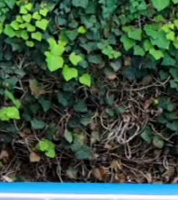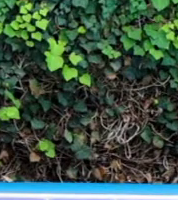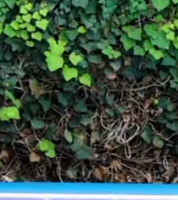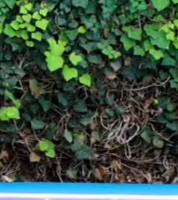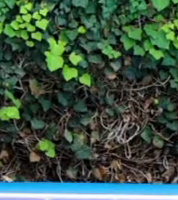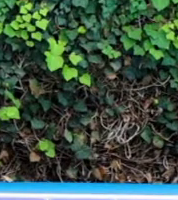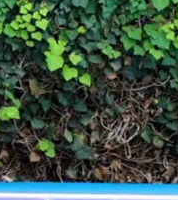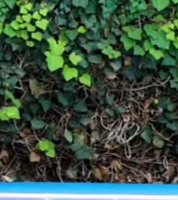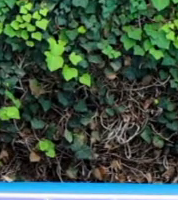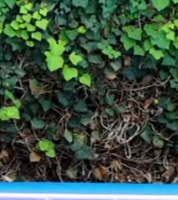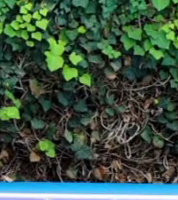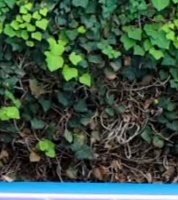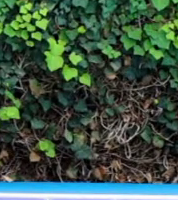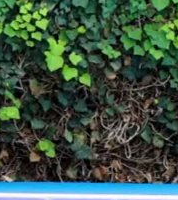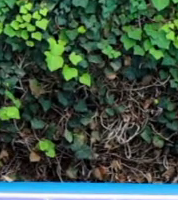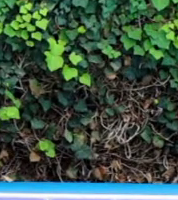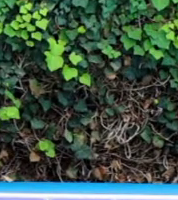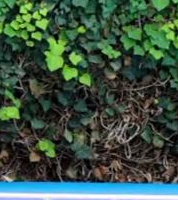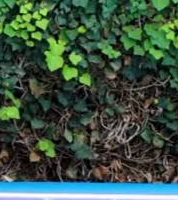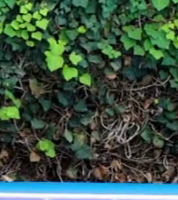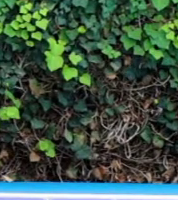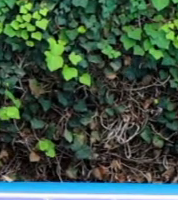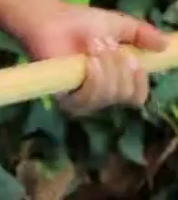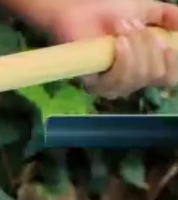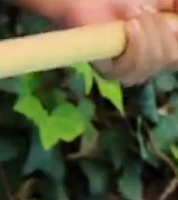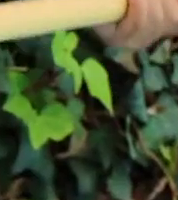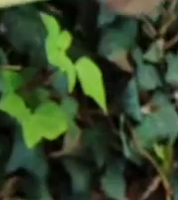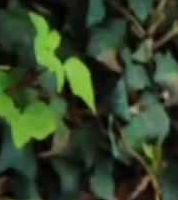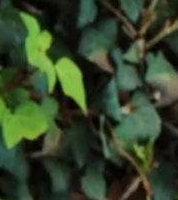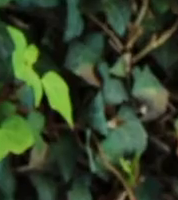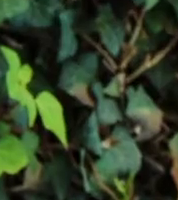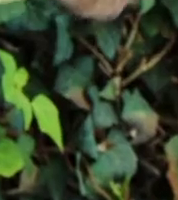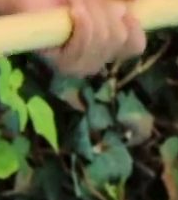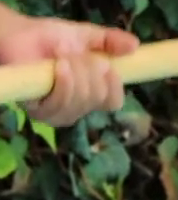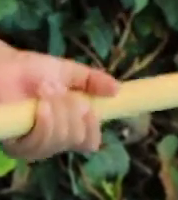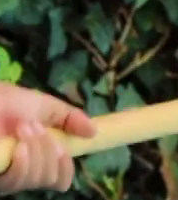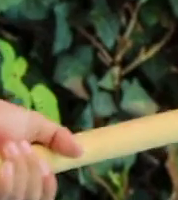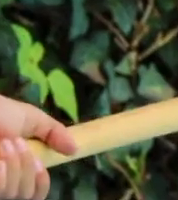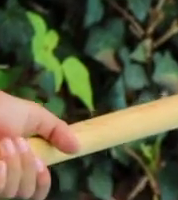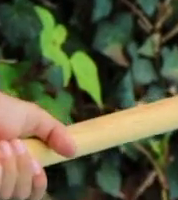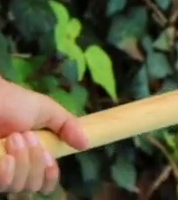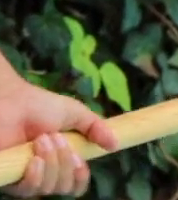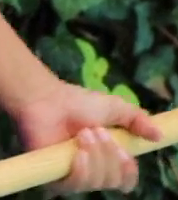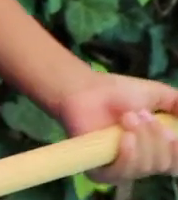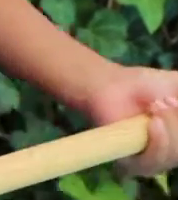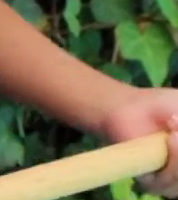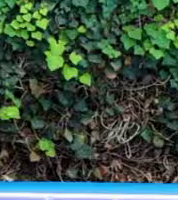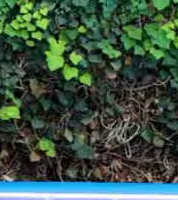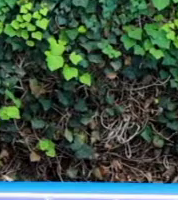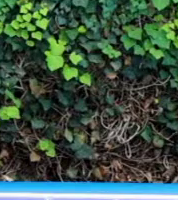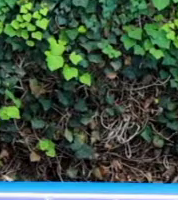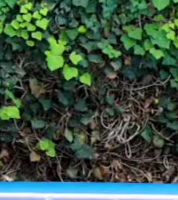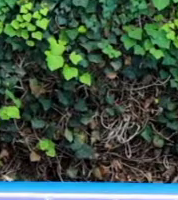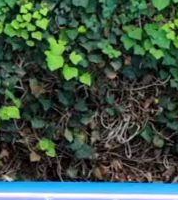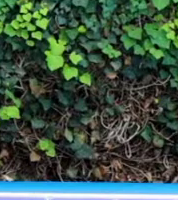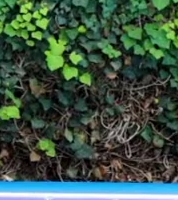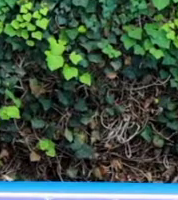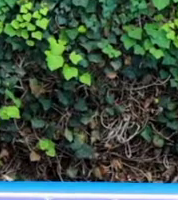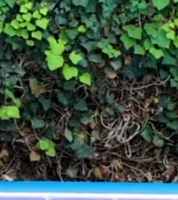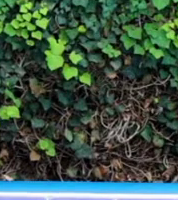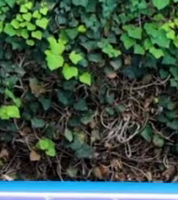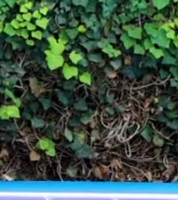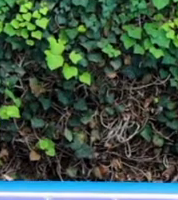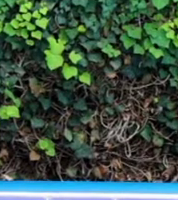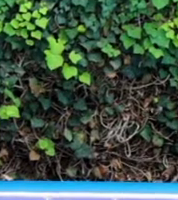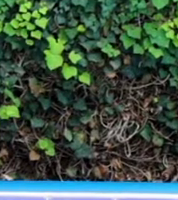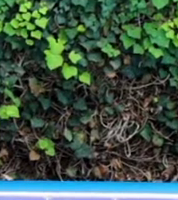Extendemos, flexionamos, extendemos, flexionamos. Tres más, ya hay 90 grados,